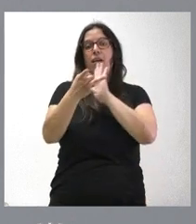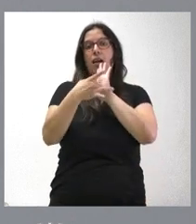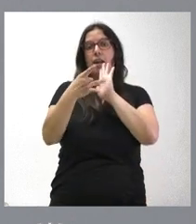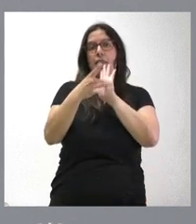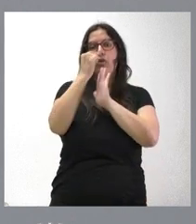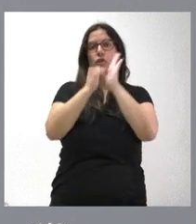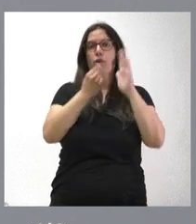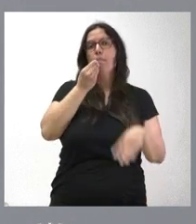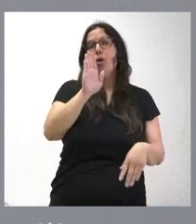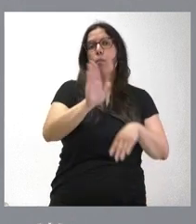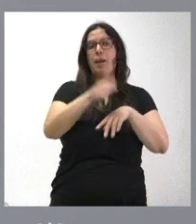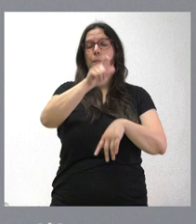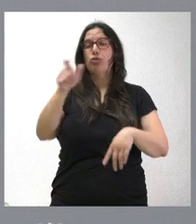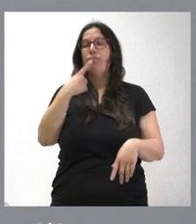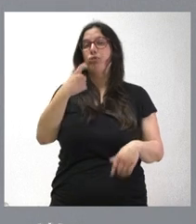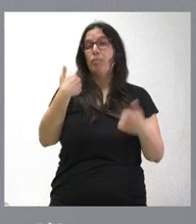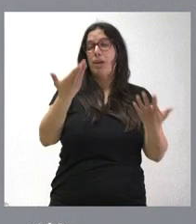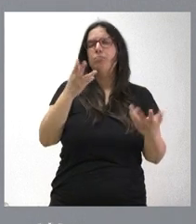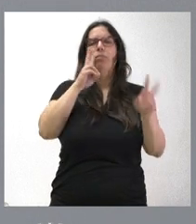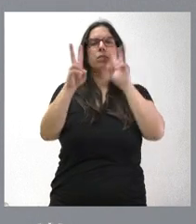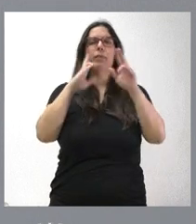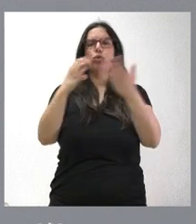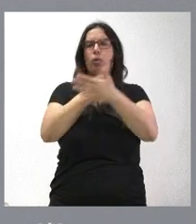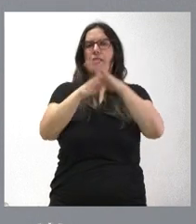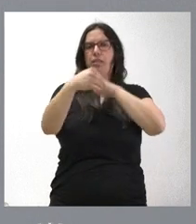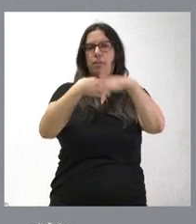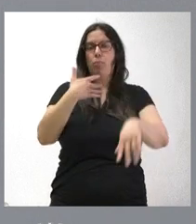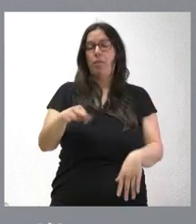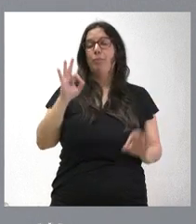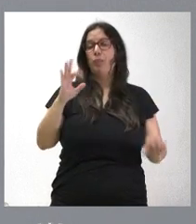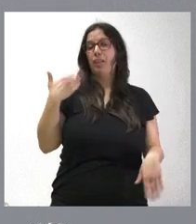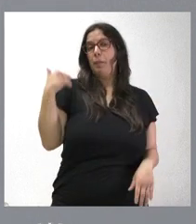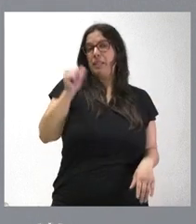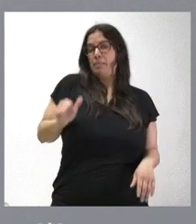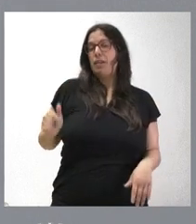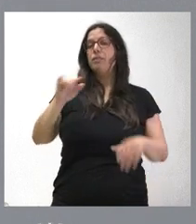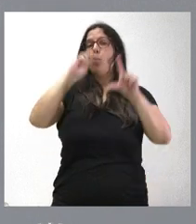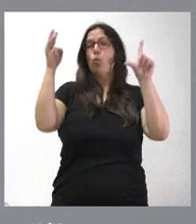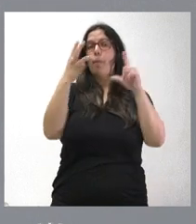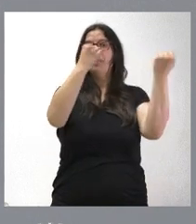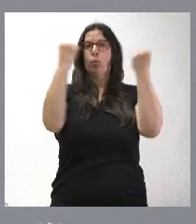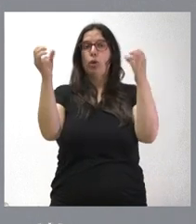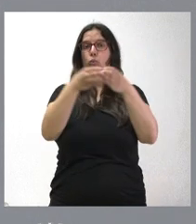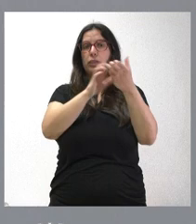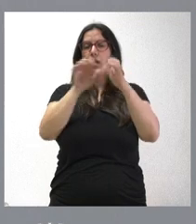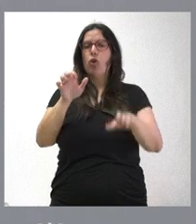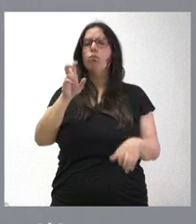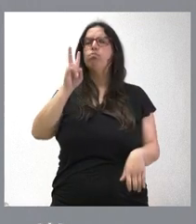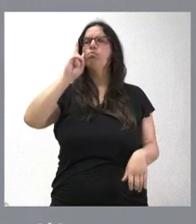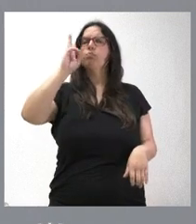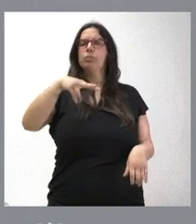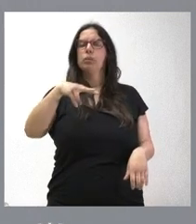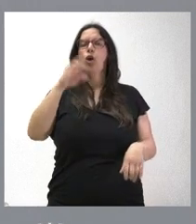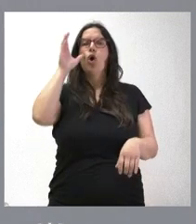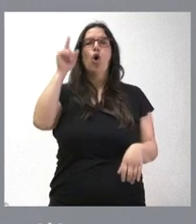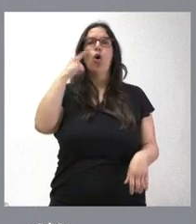condiciones a las personas con especiales dificultades. Hace unas pocas semanas, la web institucional de la Junta de Castilla y León fue reconocida por el